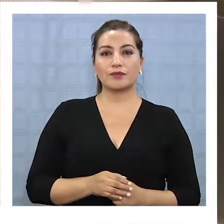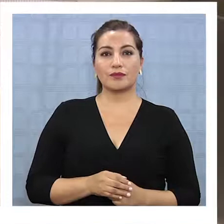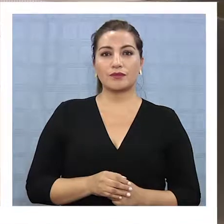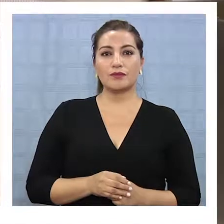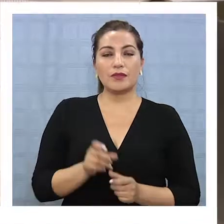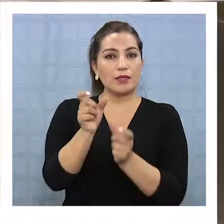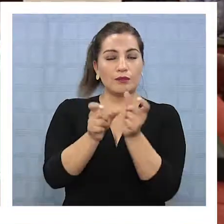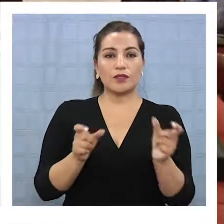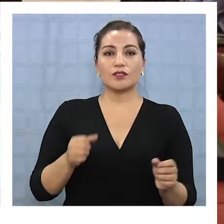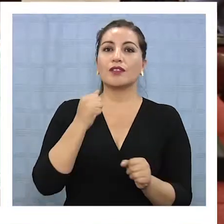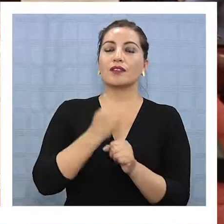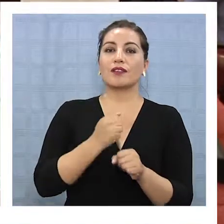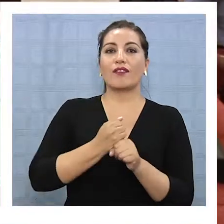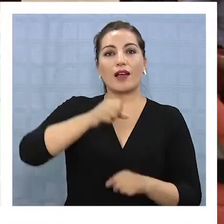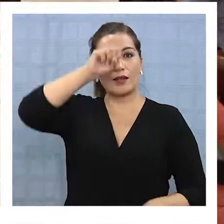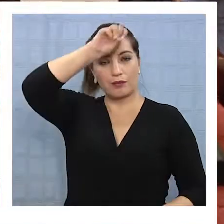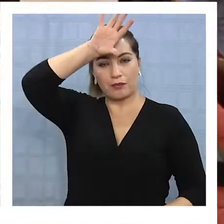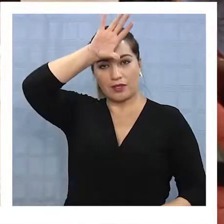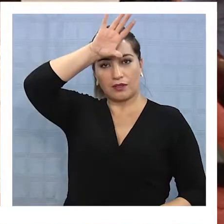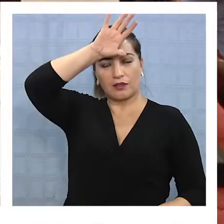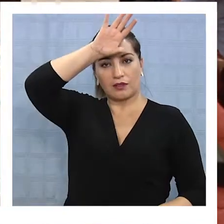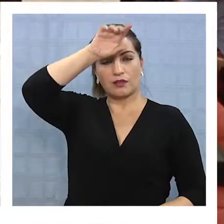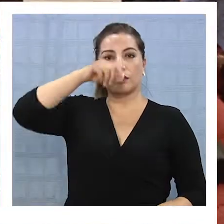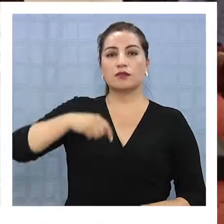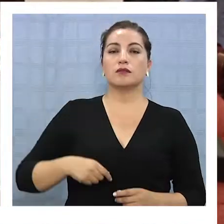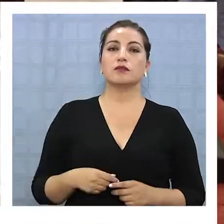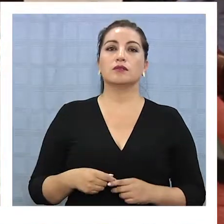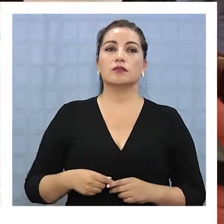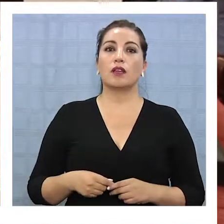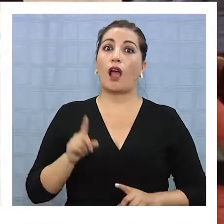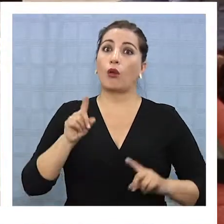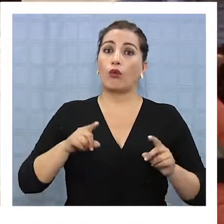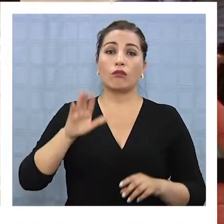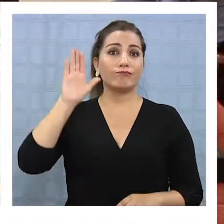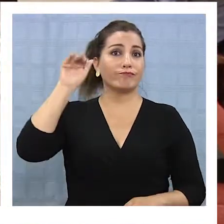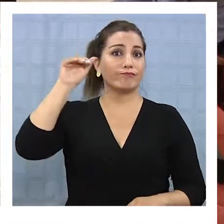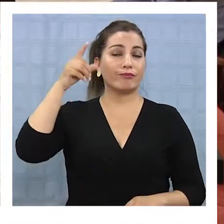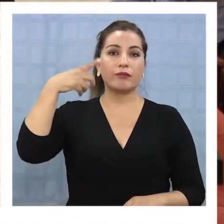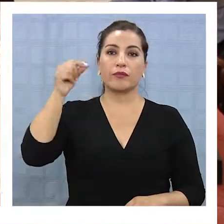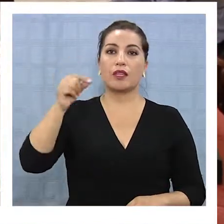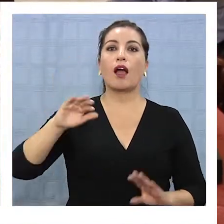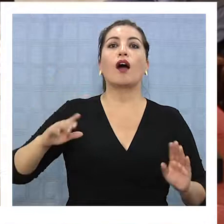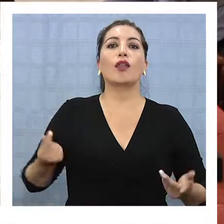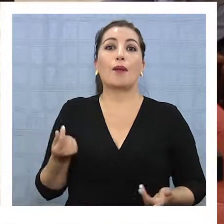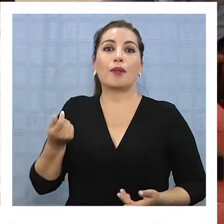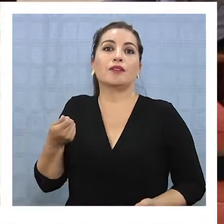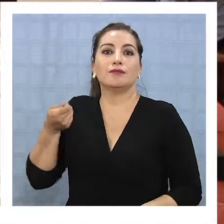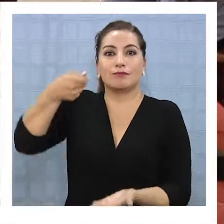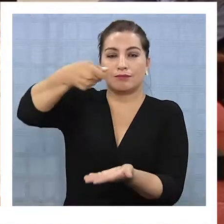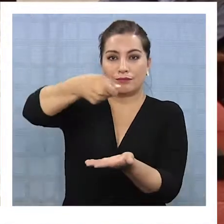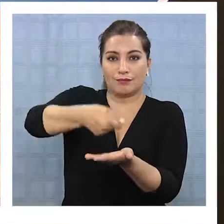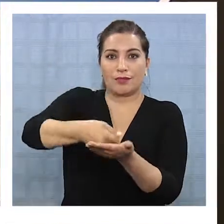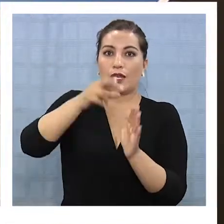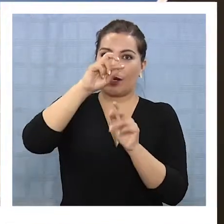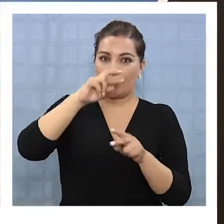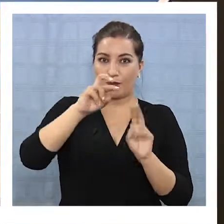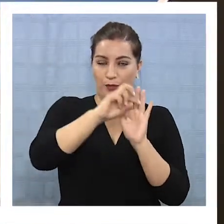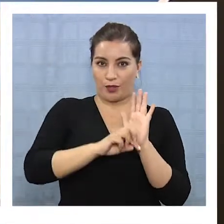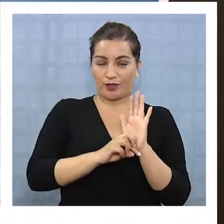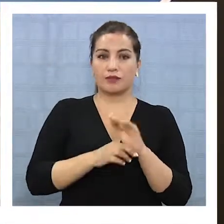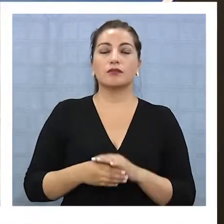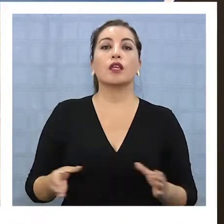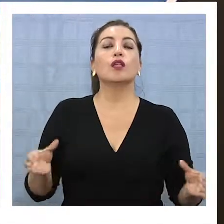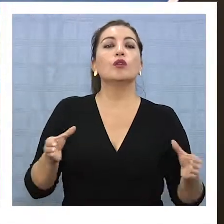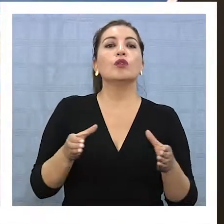personas que trabajan en la minería, que se fueron expuestos al despido, invirtieron en este proyecto. La